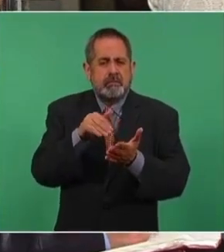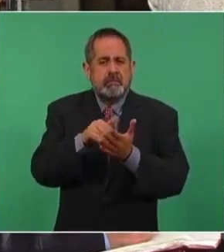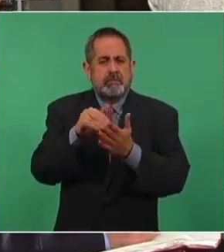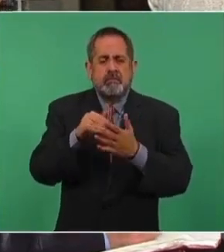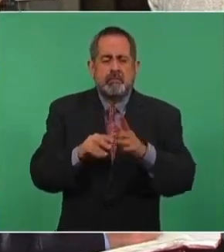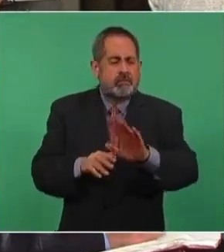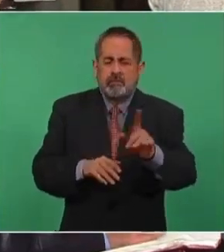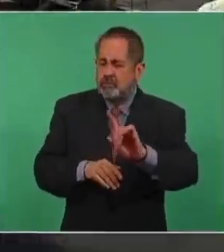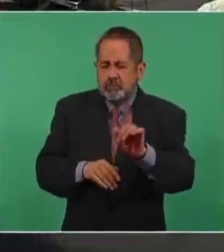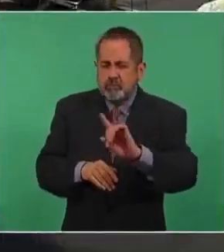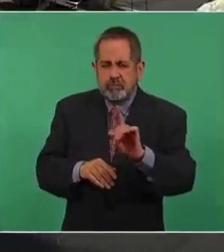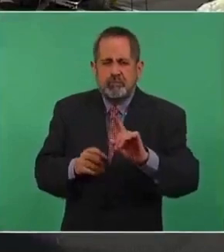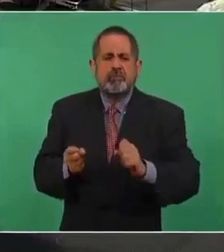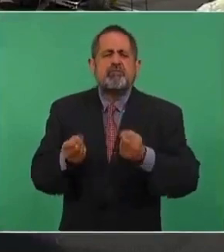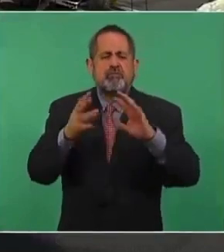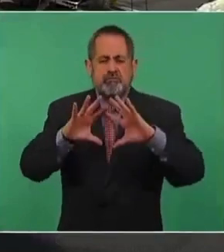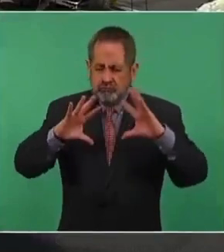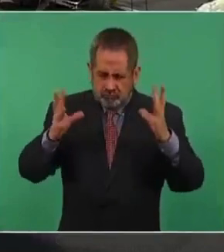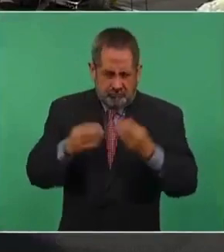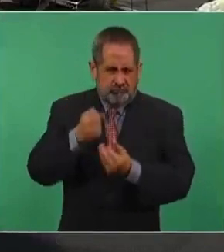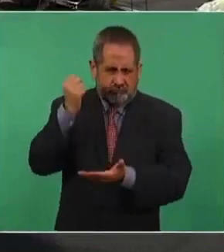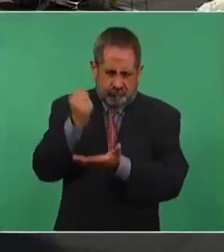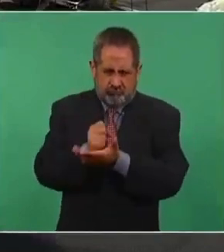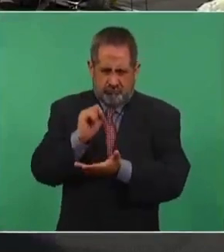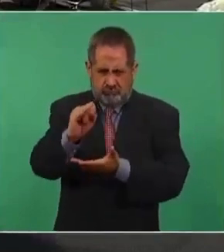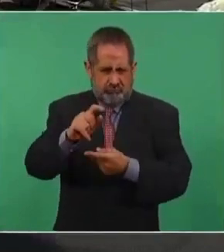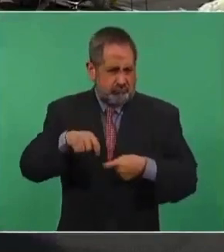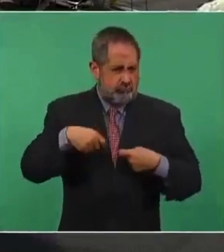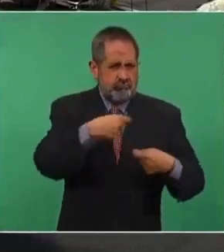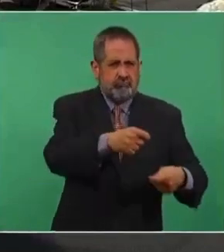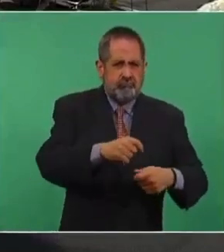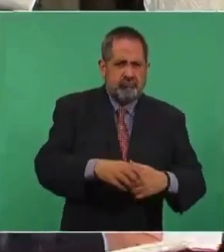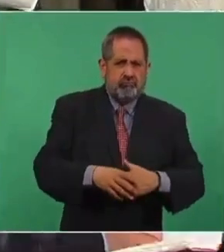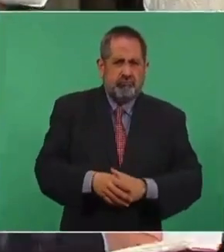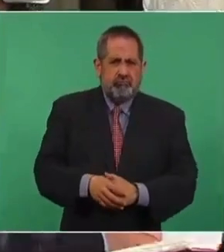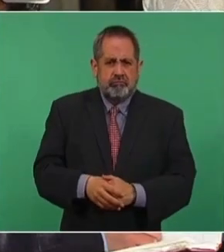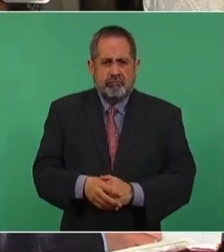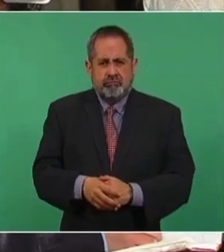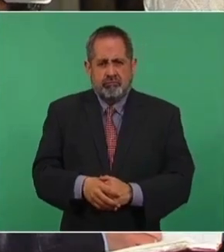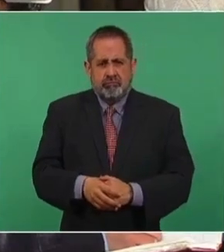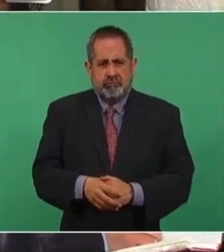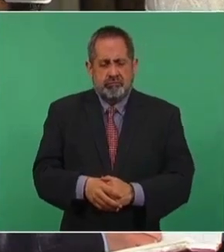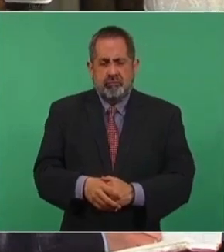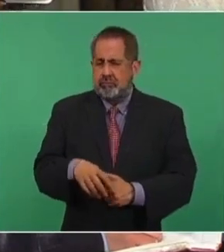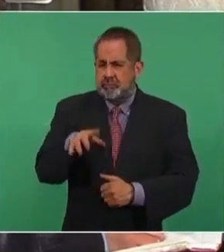pero ¿cuánto es lo autorizado? 19 mil millones,